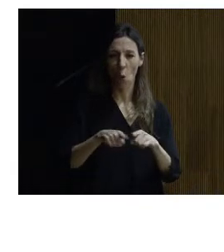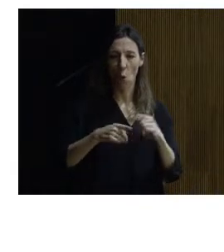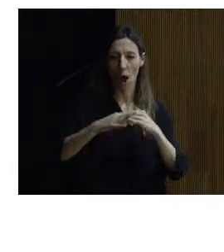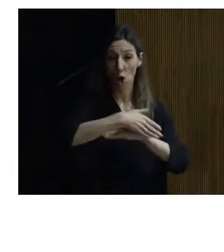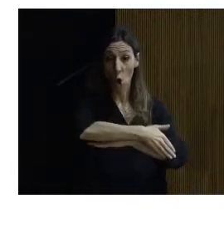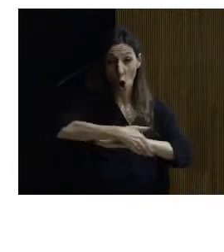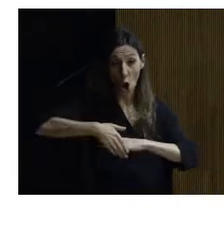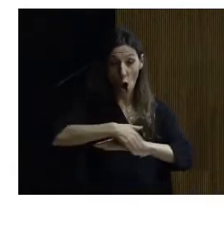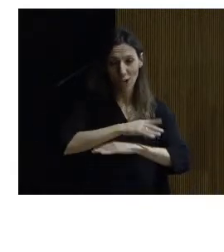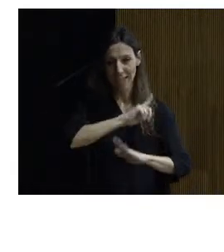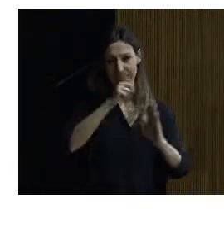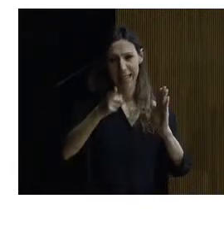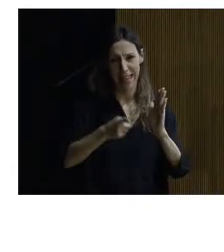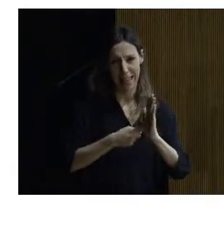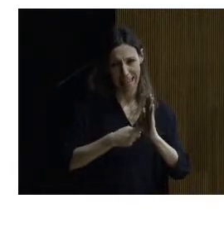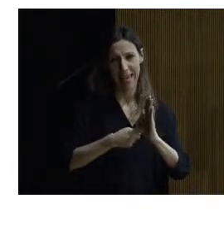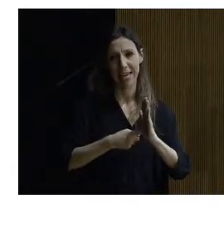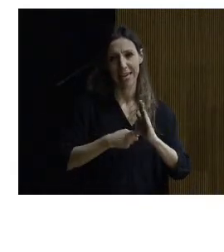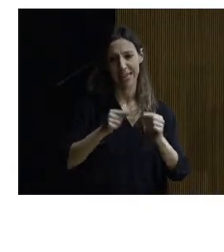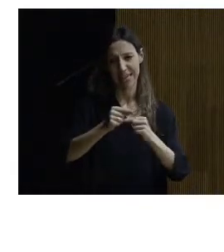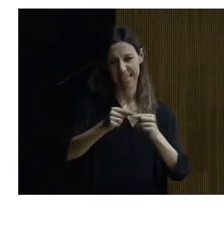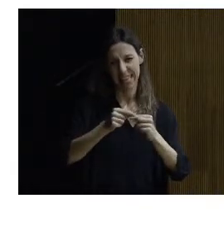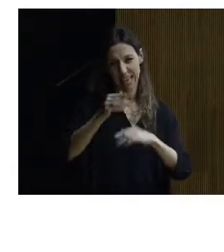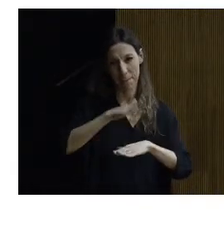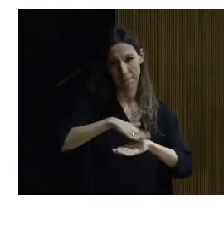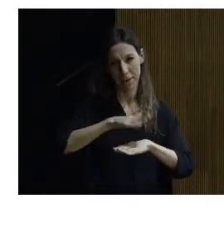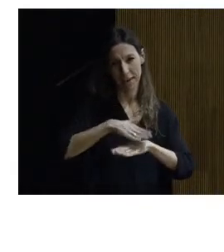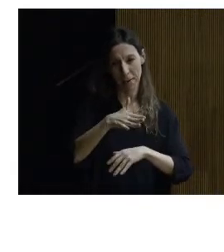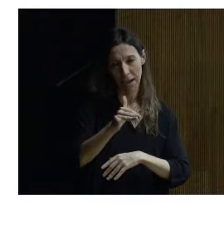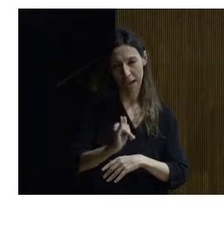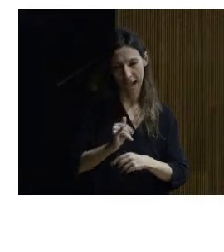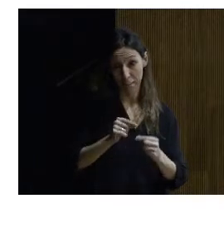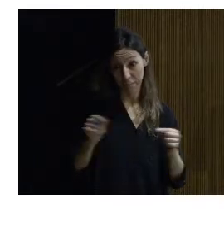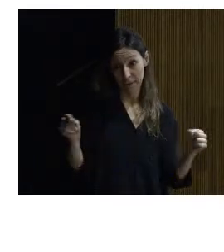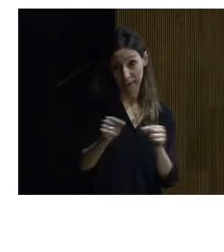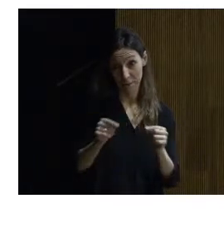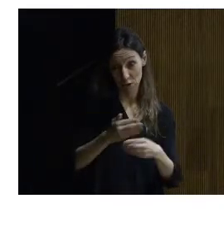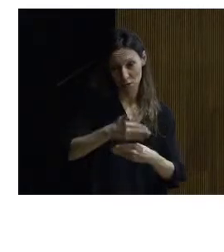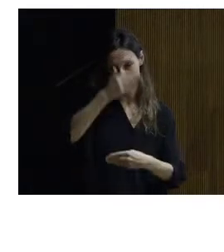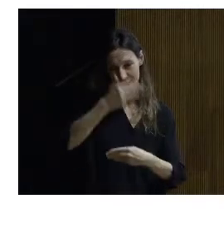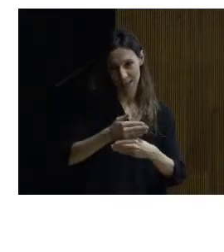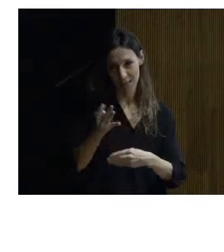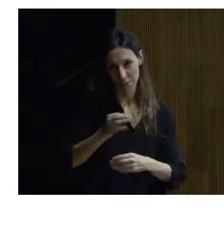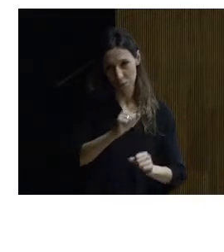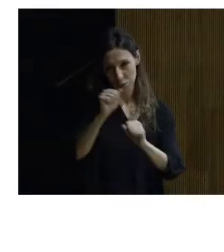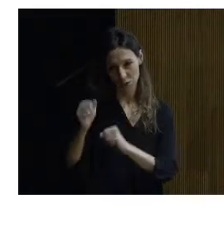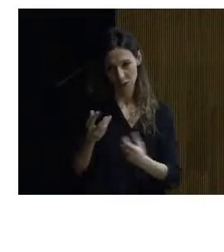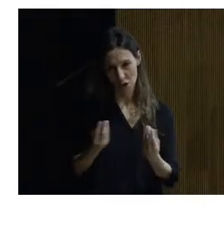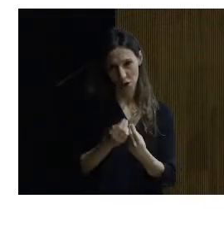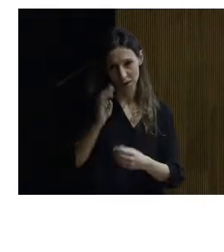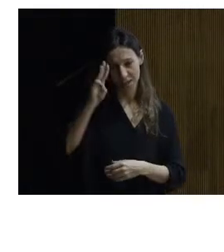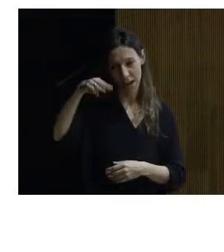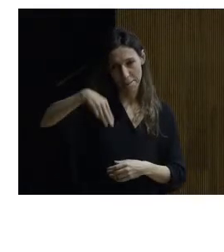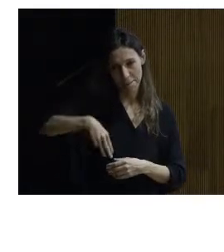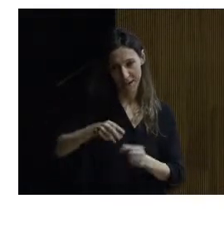mínima de las edificaciones el perímetro de la fachada del instituto de Eduardo Torroja debería protegerse con tres metros como mínimo